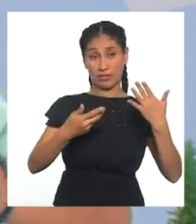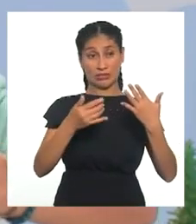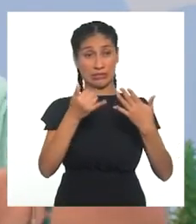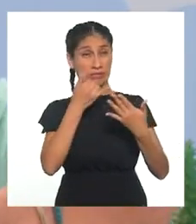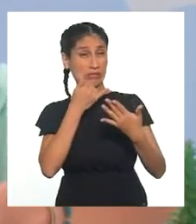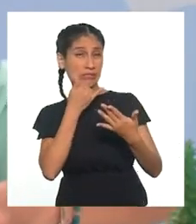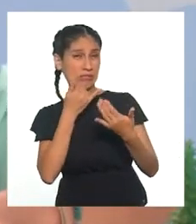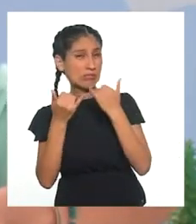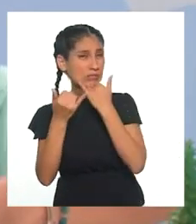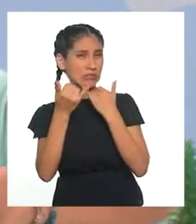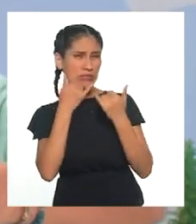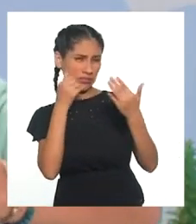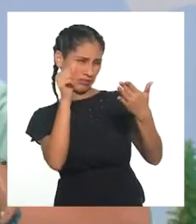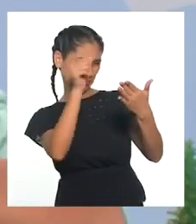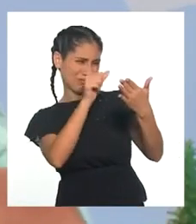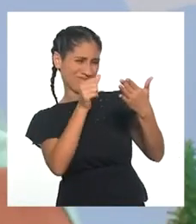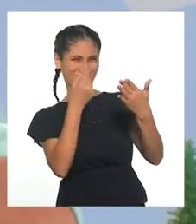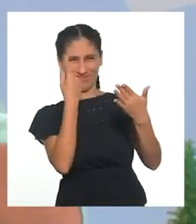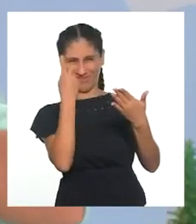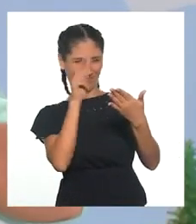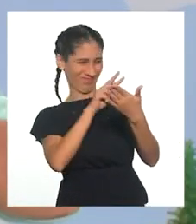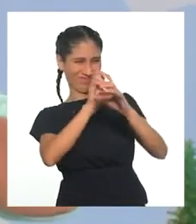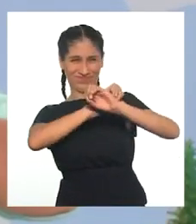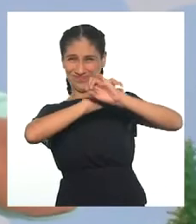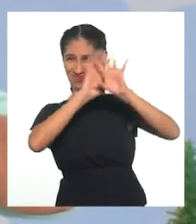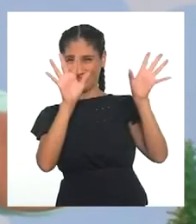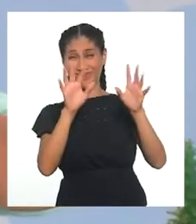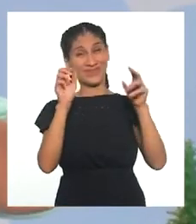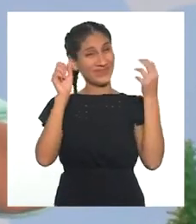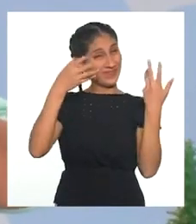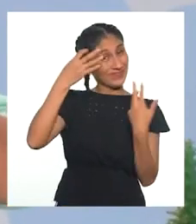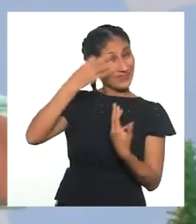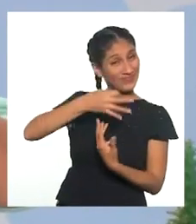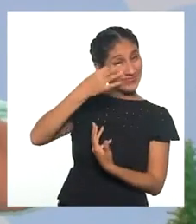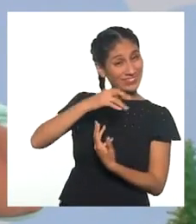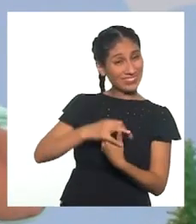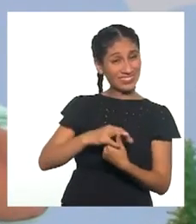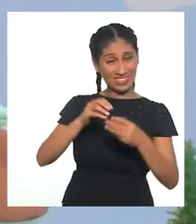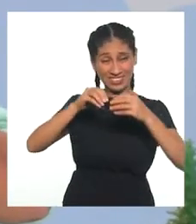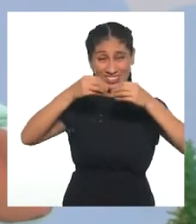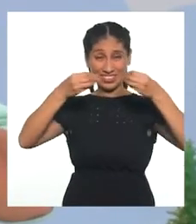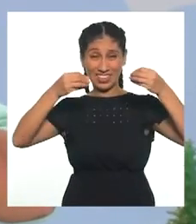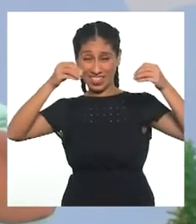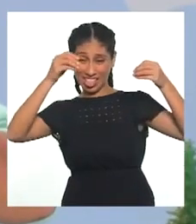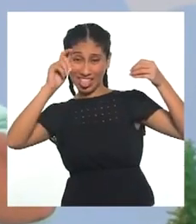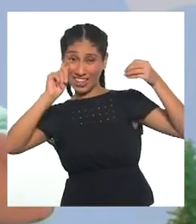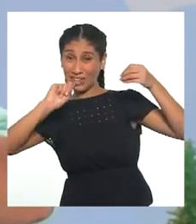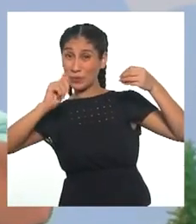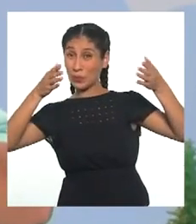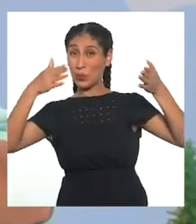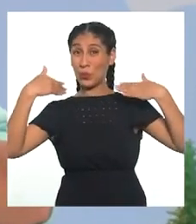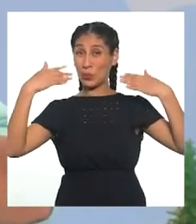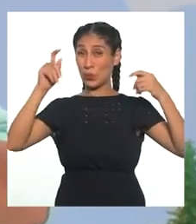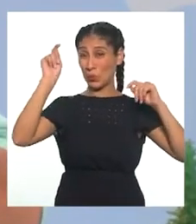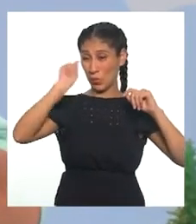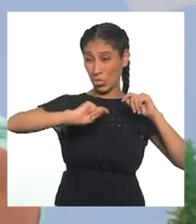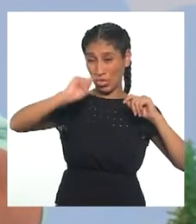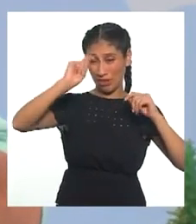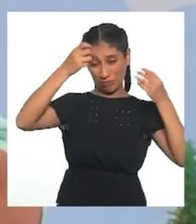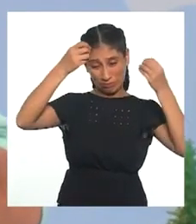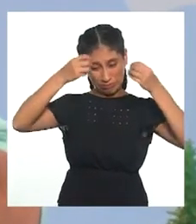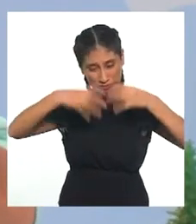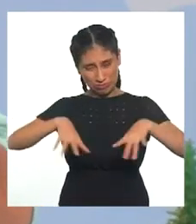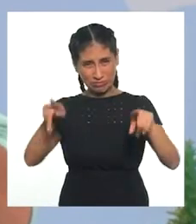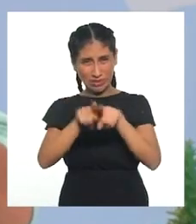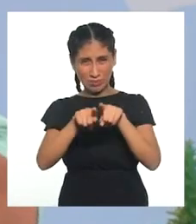en el diseño son un poco evidentes. Bueno, cierto. El abanico se chorrea. ¿Hay manera de evitar esto? También es difícil